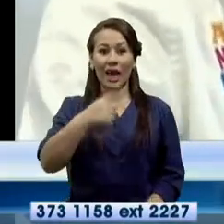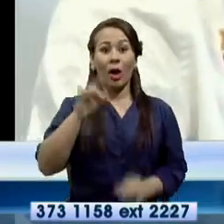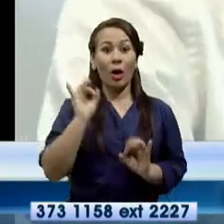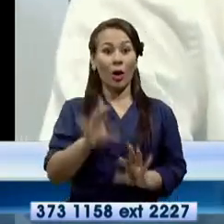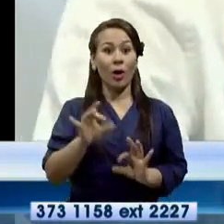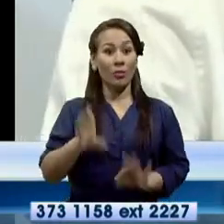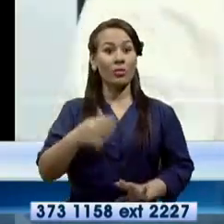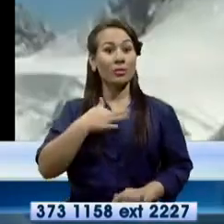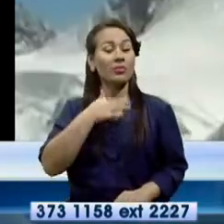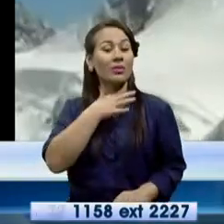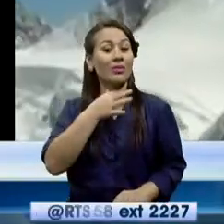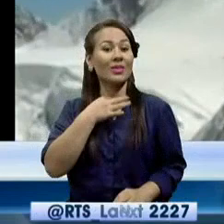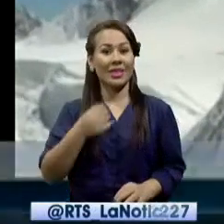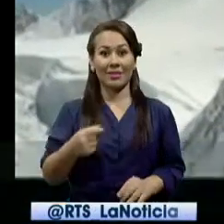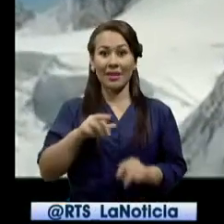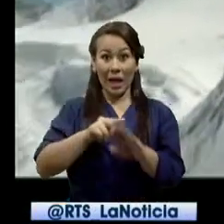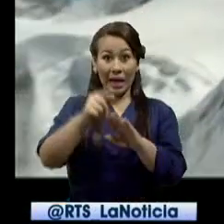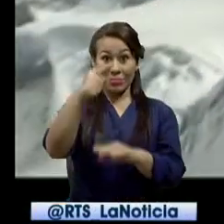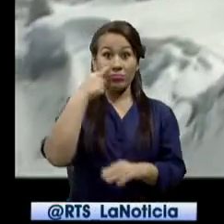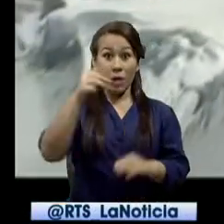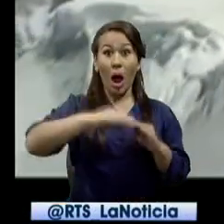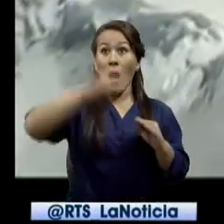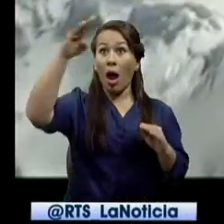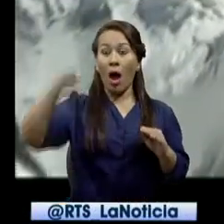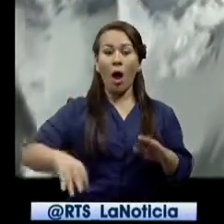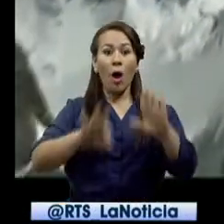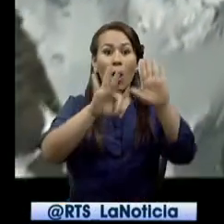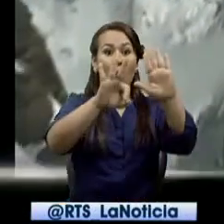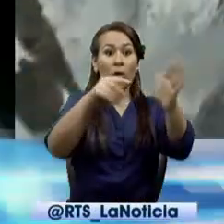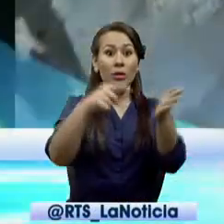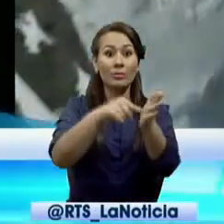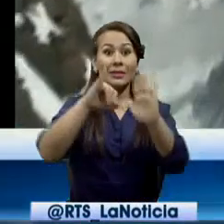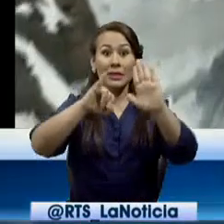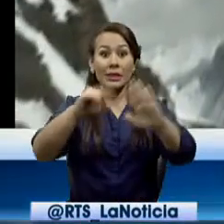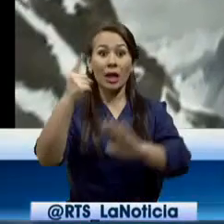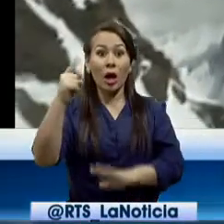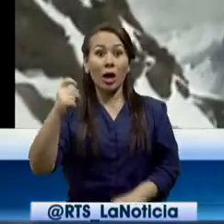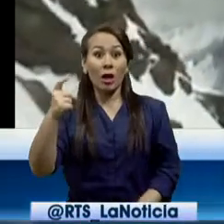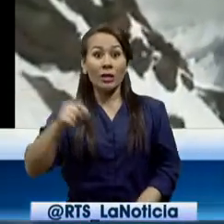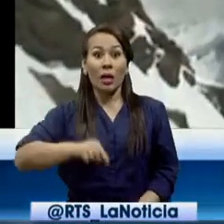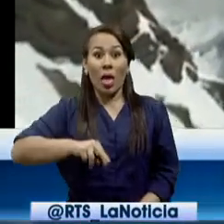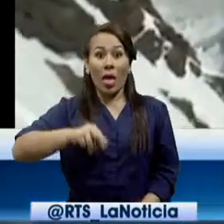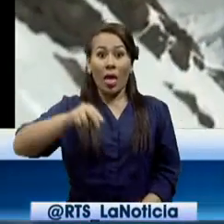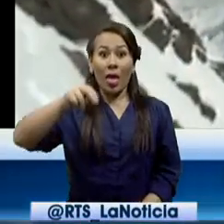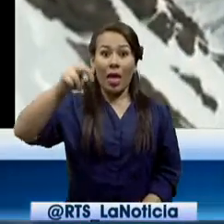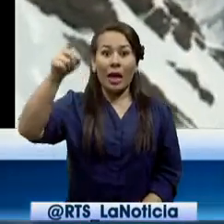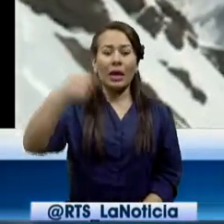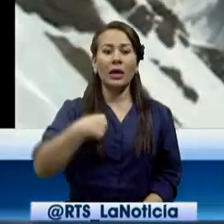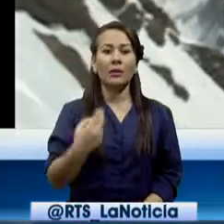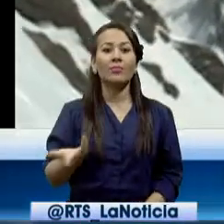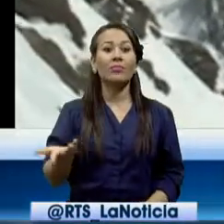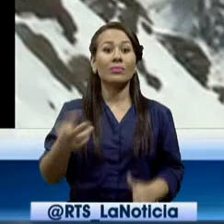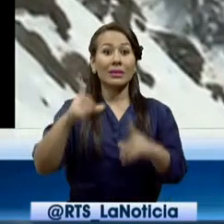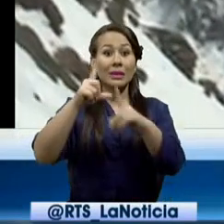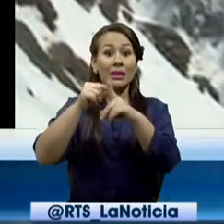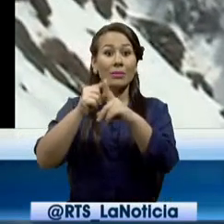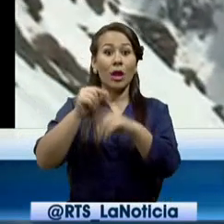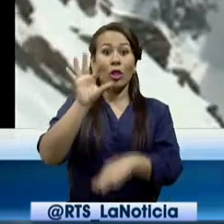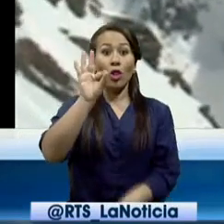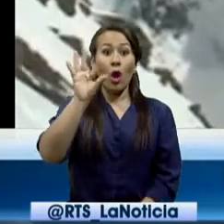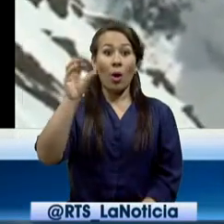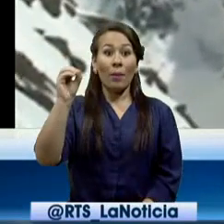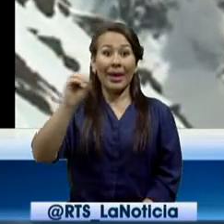asímil. Esta montaña de 8.611 metros de altura tiene una temperatura de hasta 90